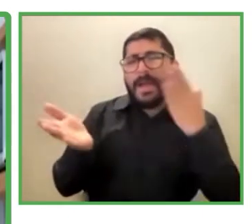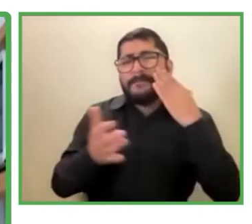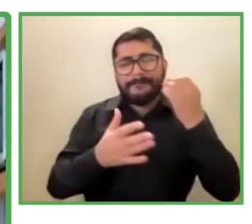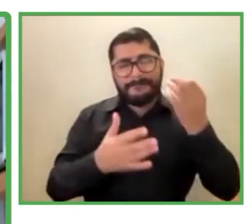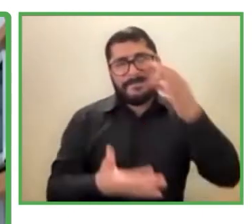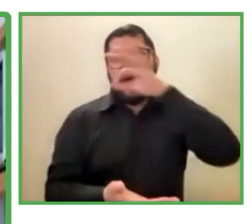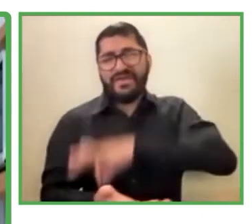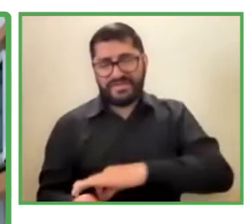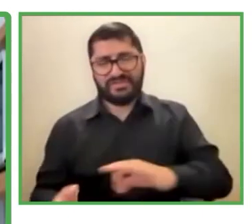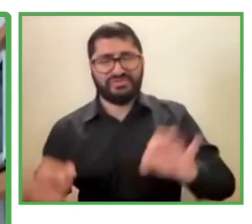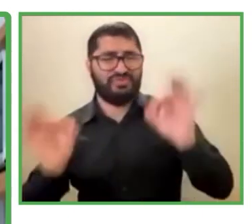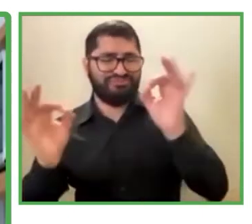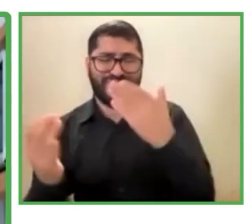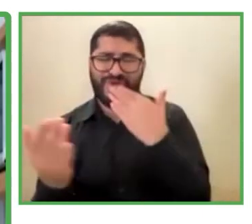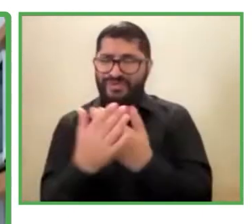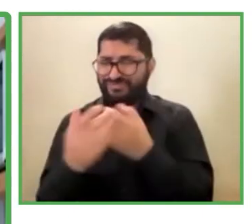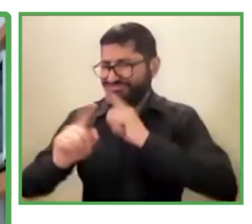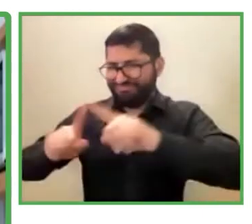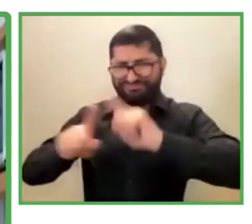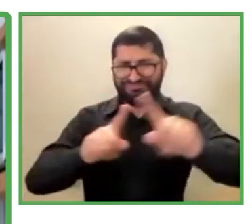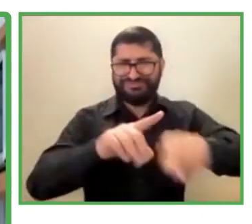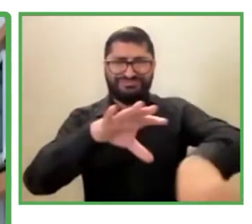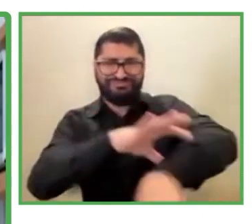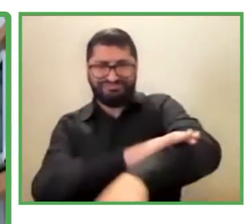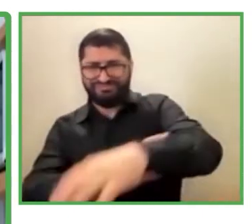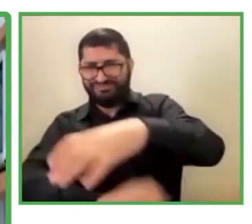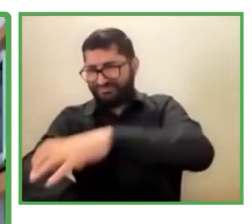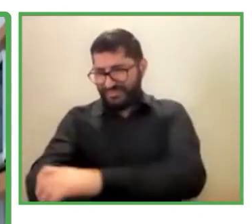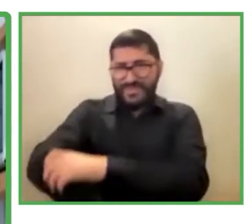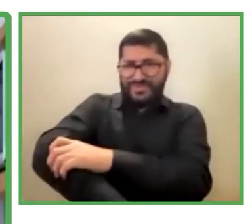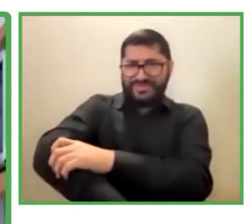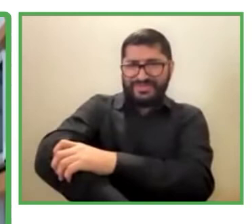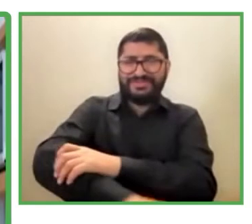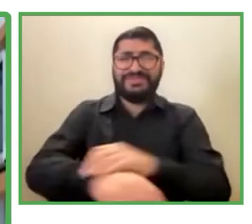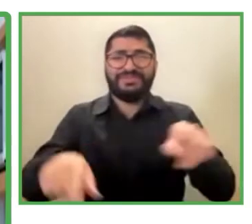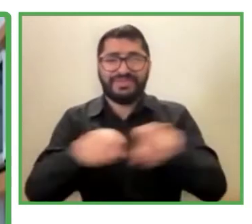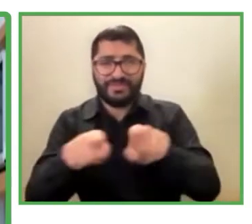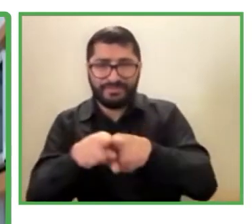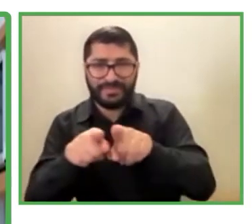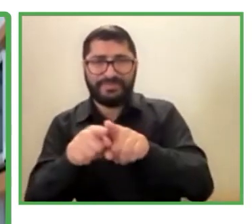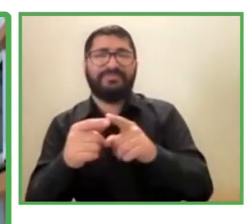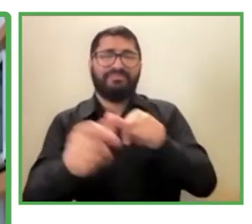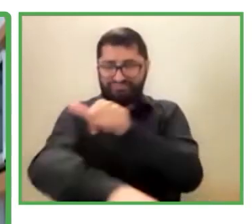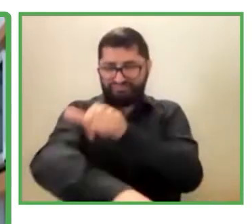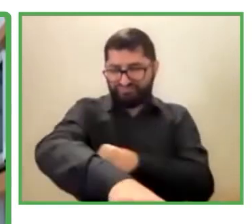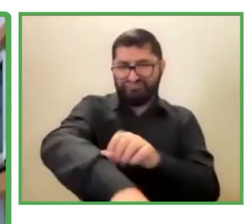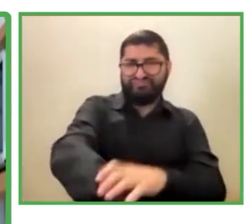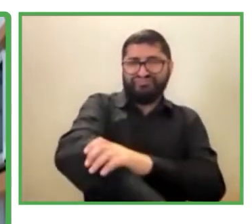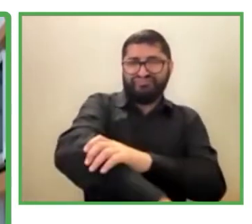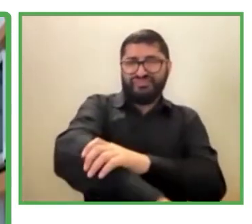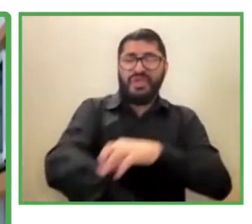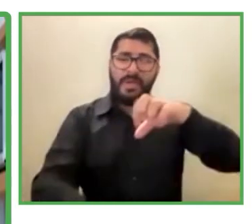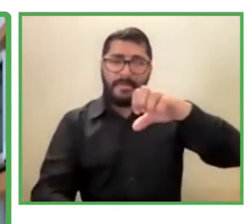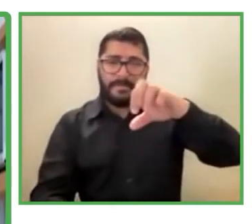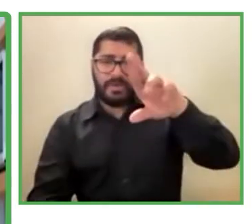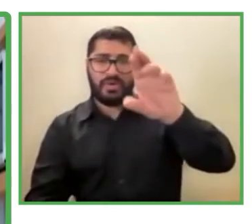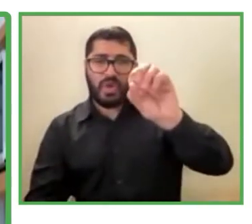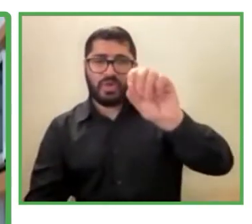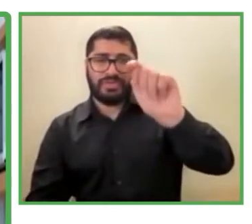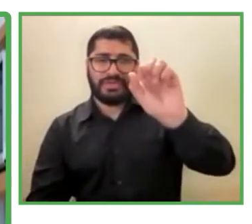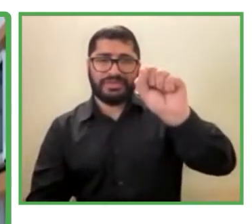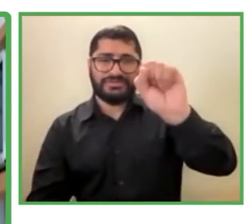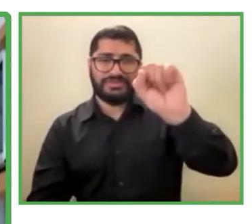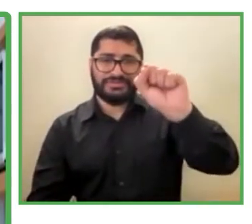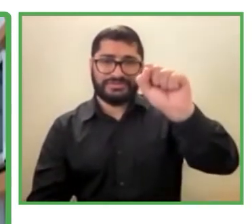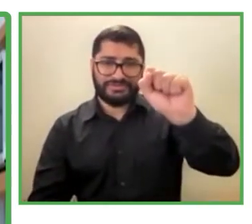consultas médicas. Y resultó ser la única membresía que hemos encontrado, al menos en